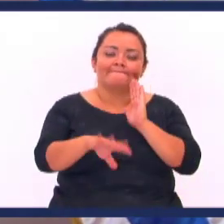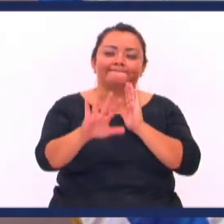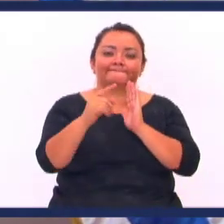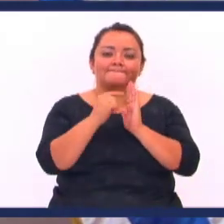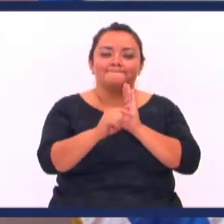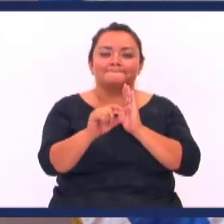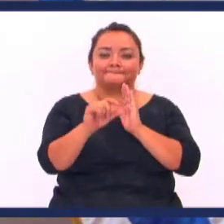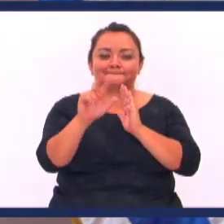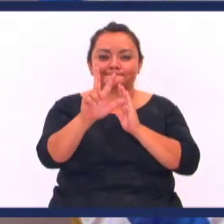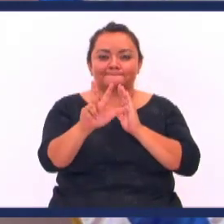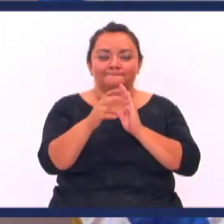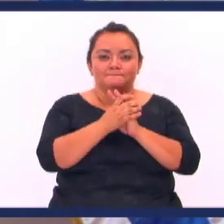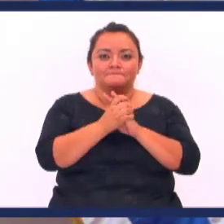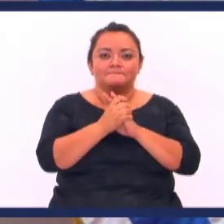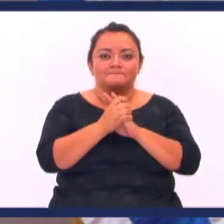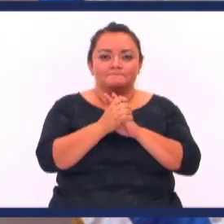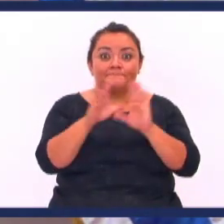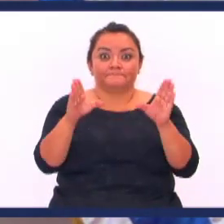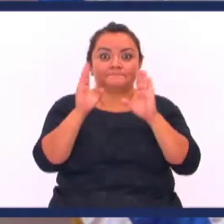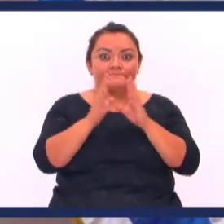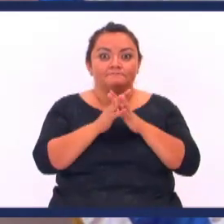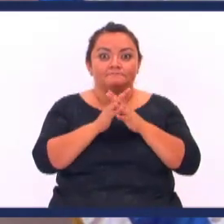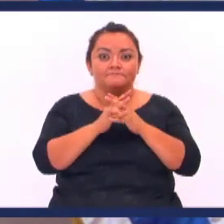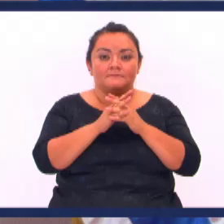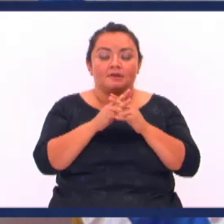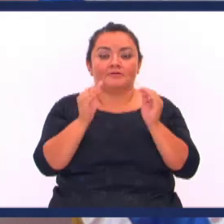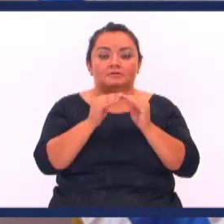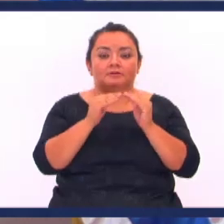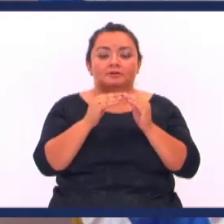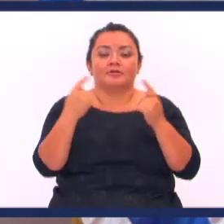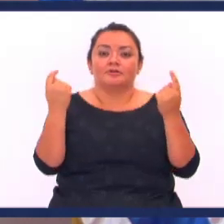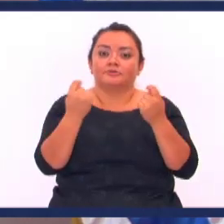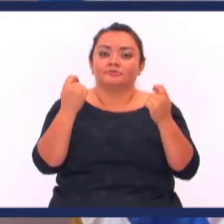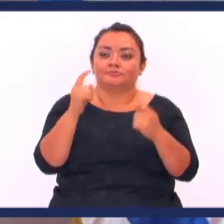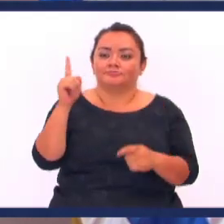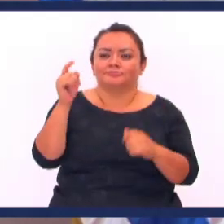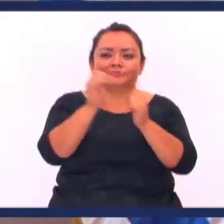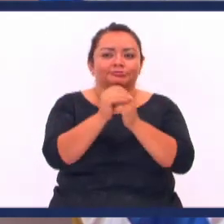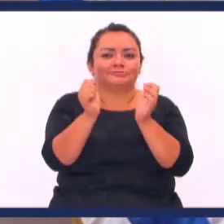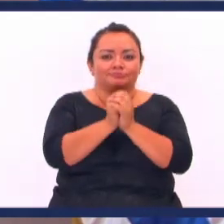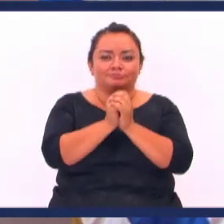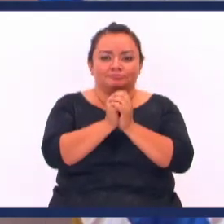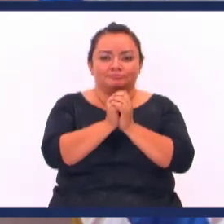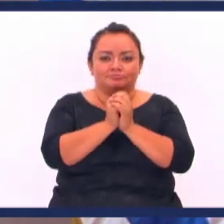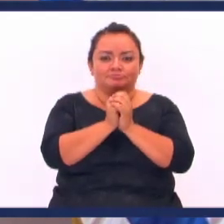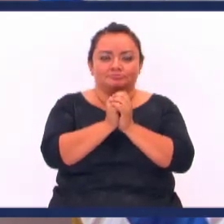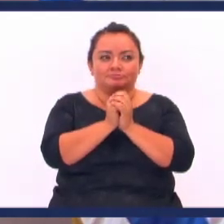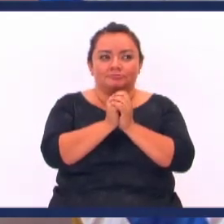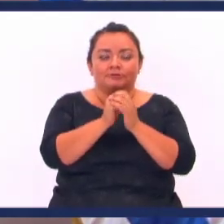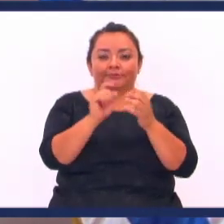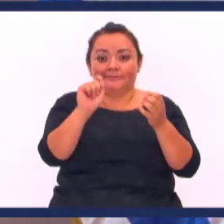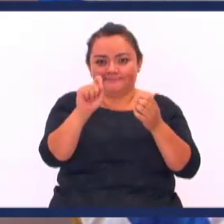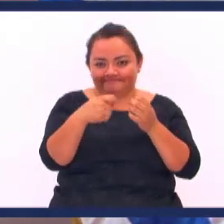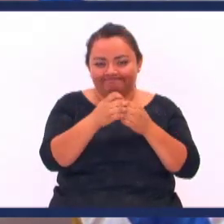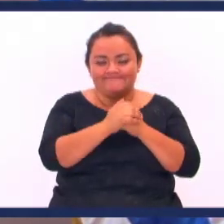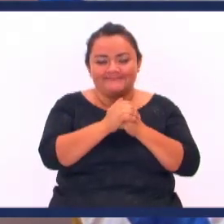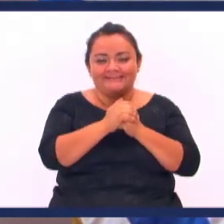Versículo 3 Y no solo esto Ojo Sino que también Nos gloriamos En las tribulaciones Como